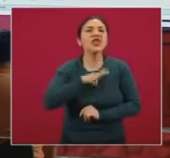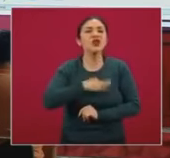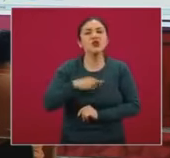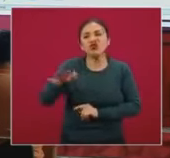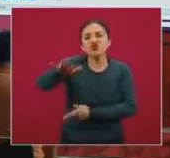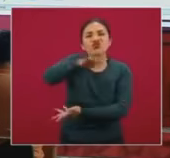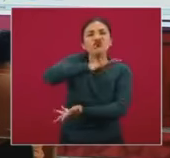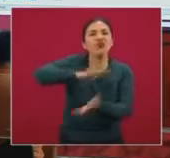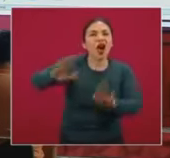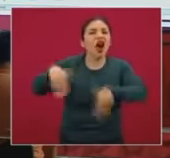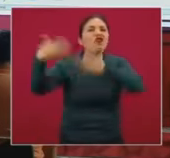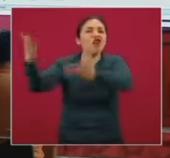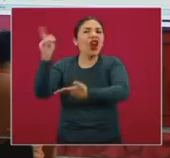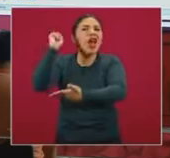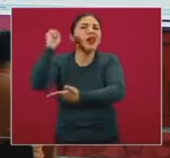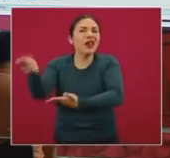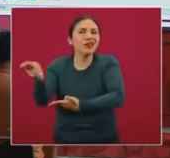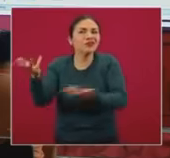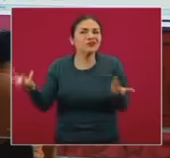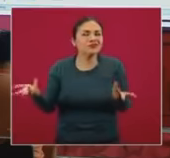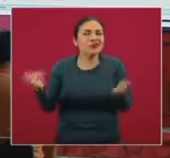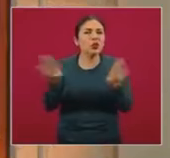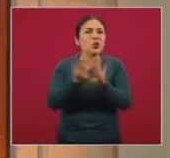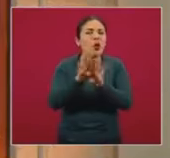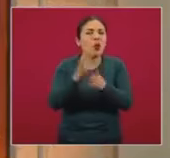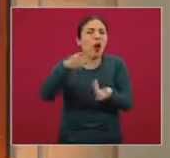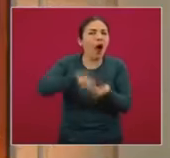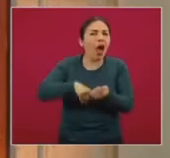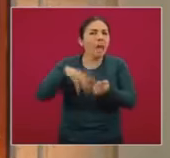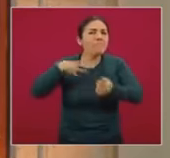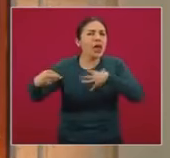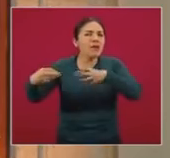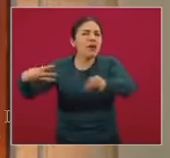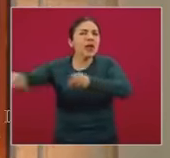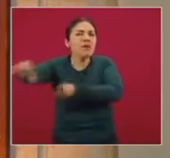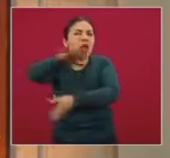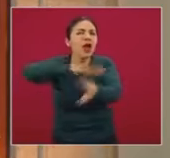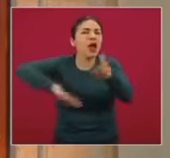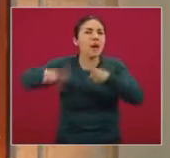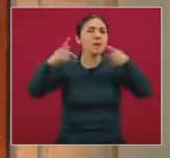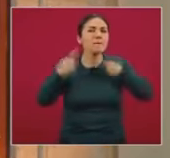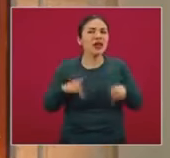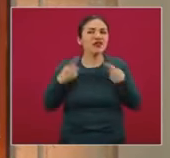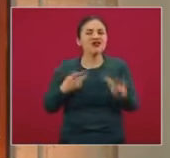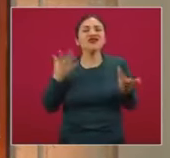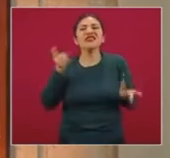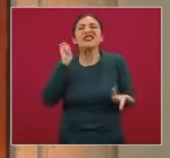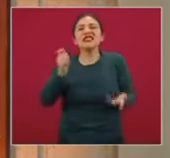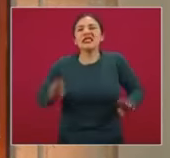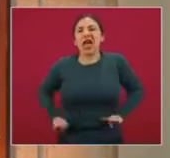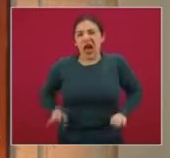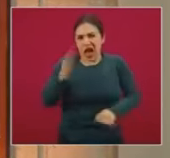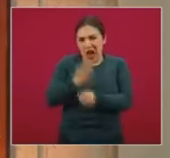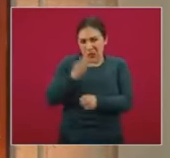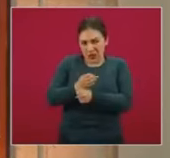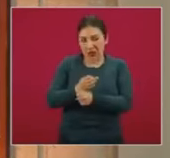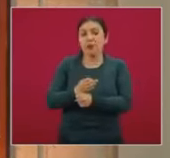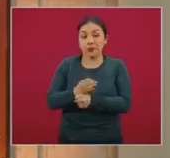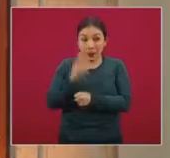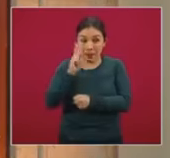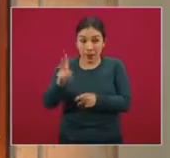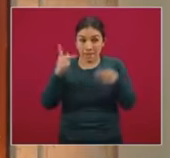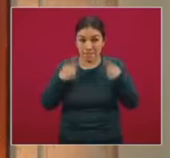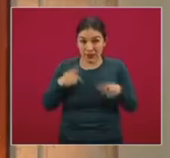comunitaria, cómo está un poco también la actividad de la transmisión del virus SARS-CoV-2 entre las